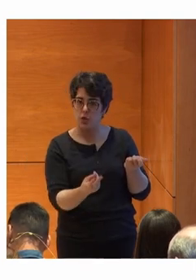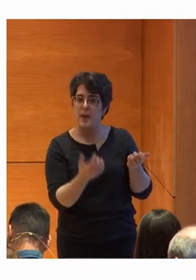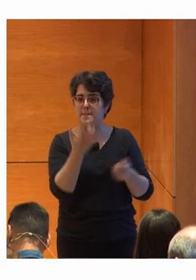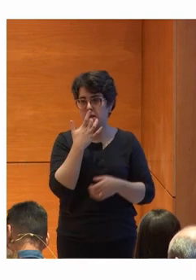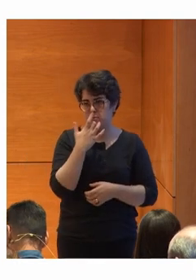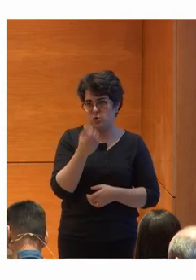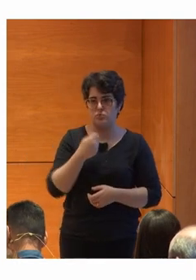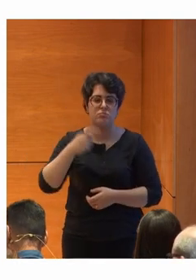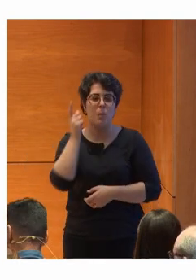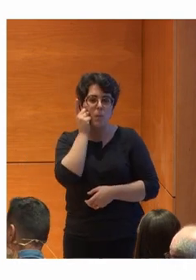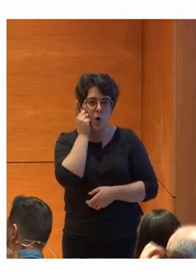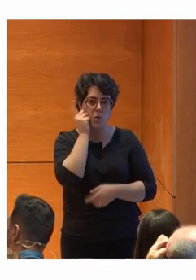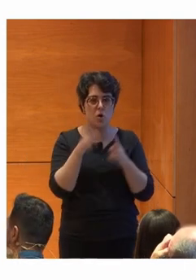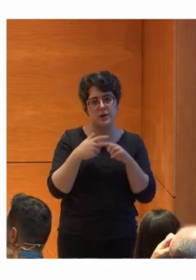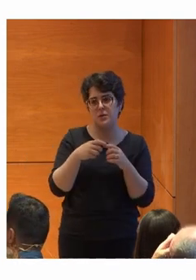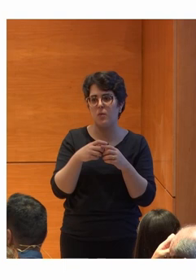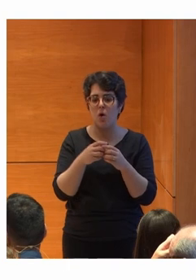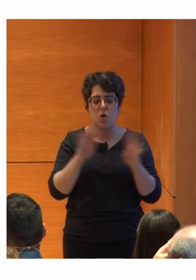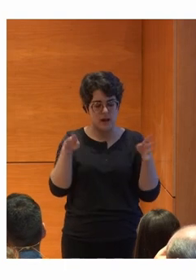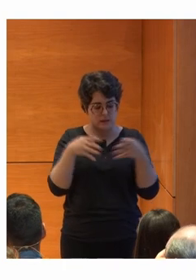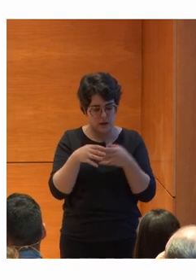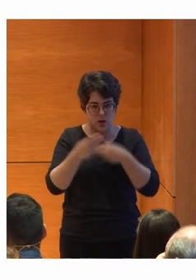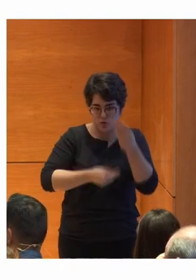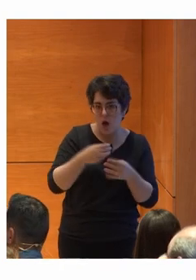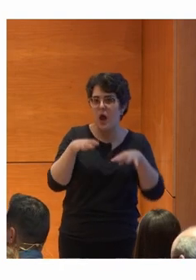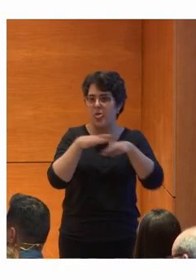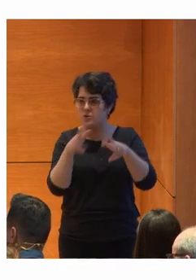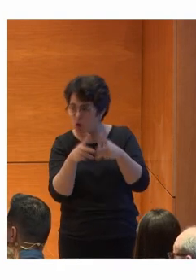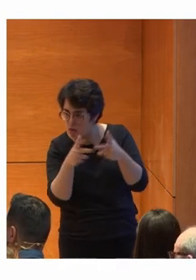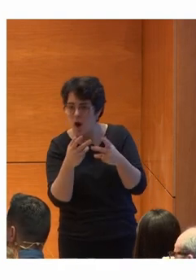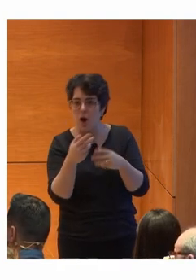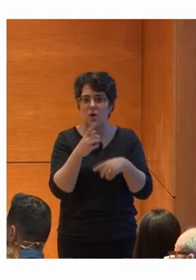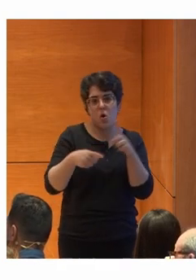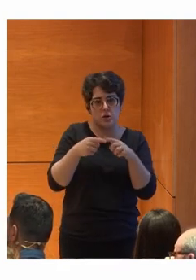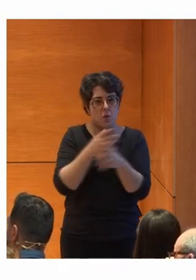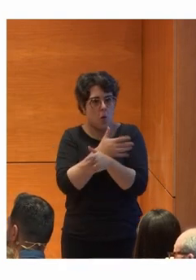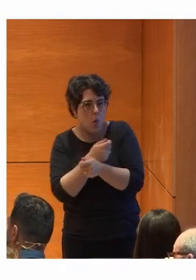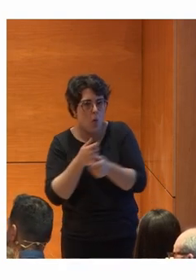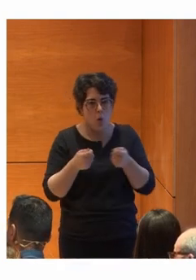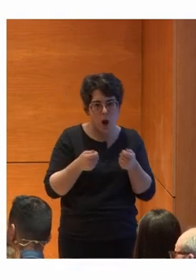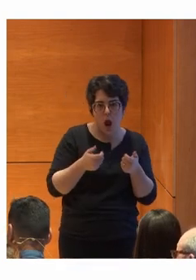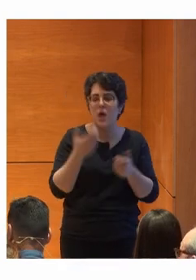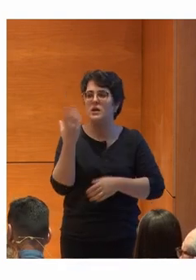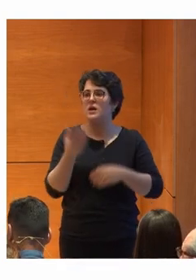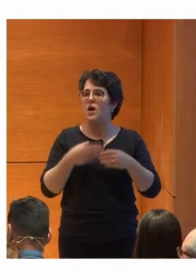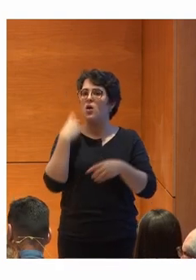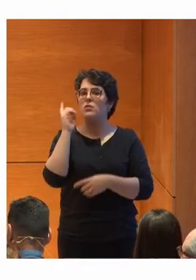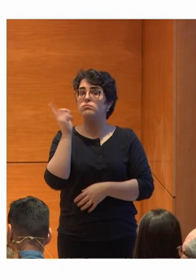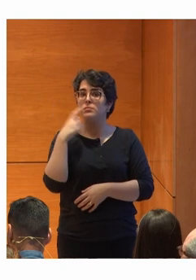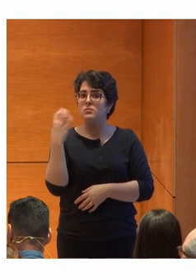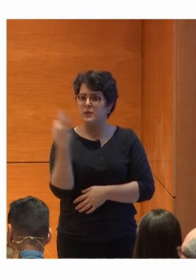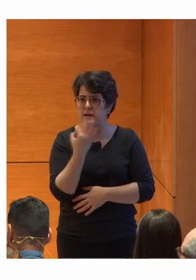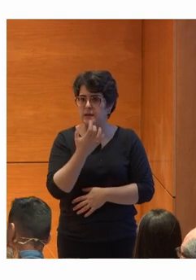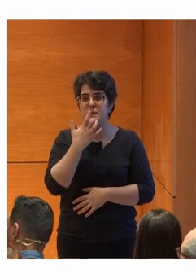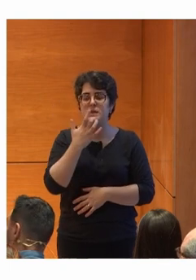utilizando el móvil para navegar por internet, por redes sociales, para jugar, identifica también cuando